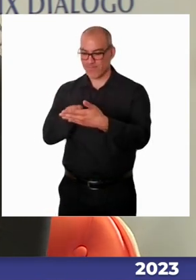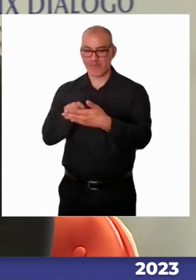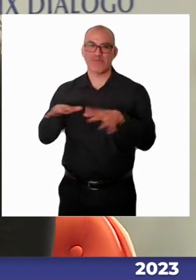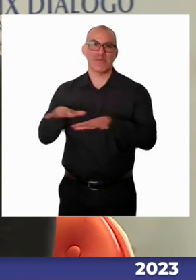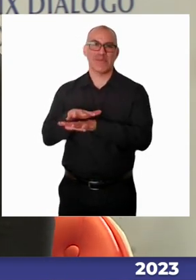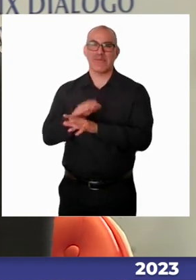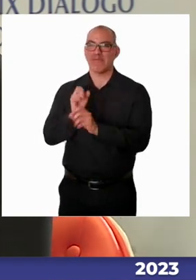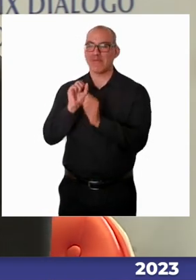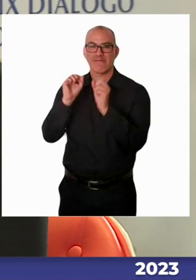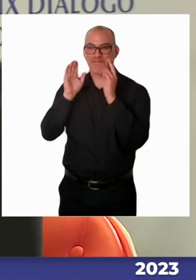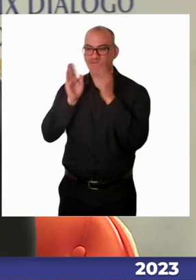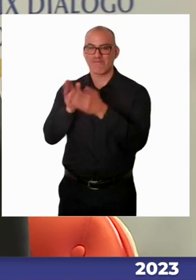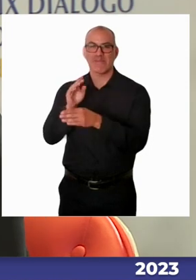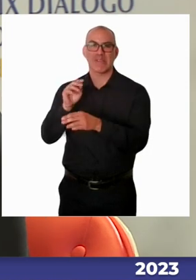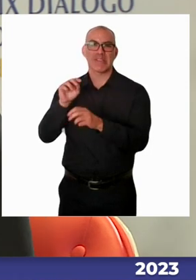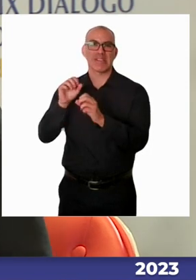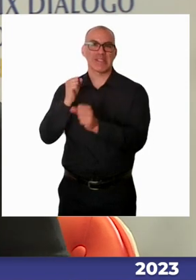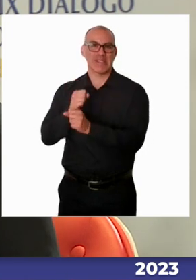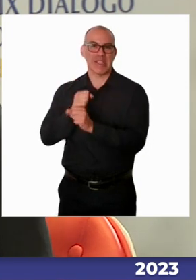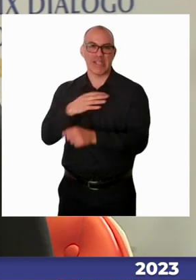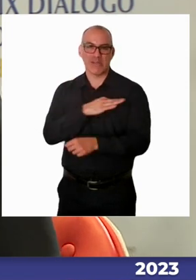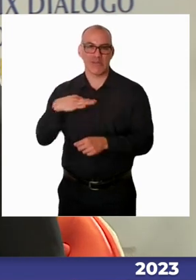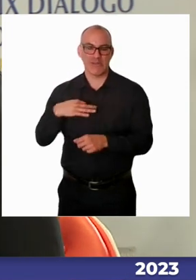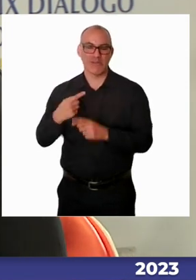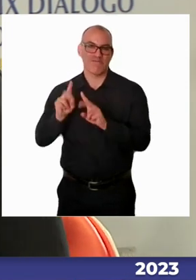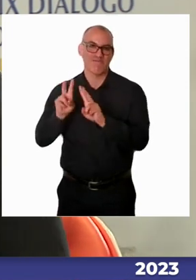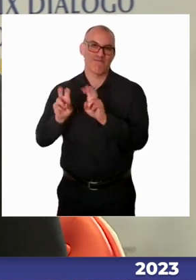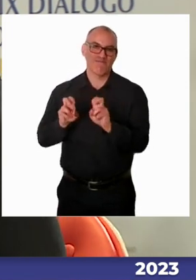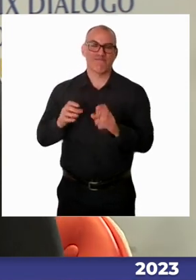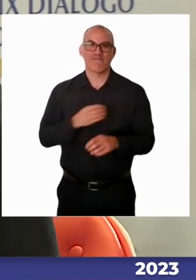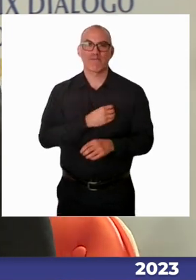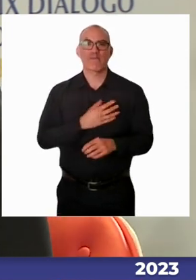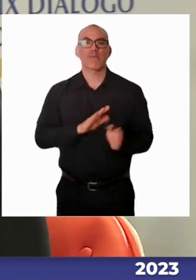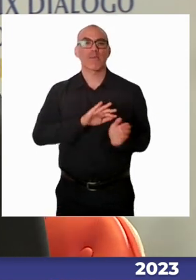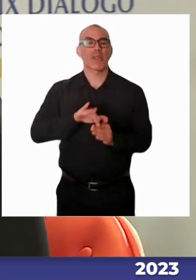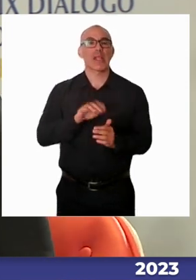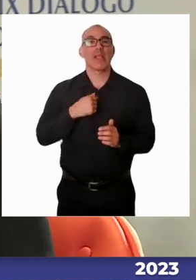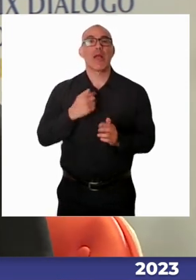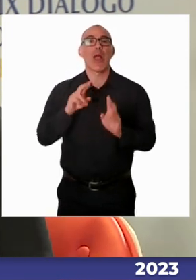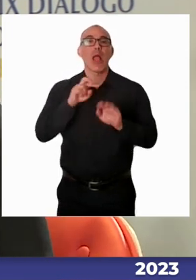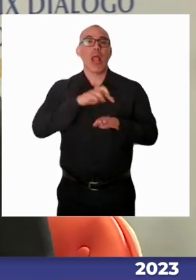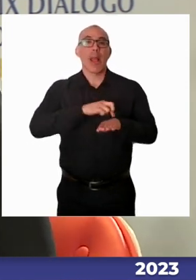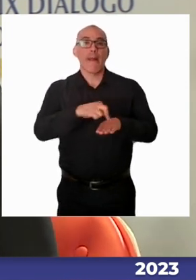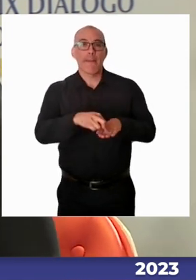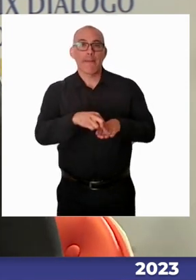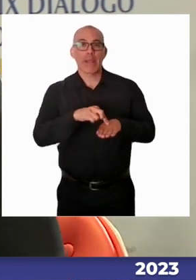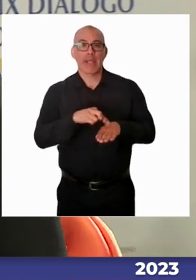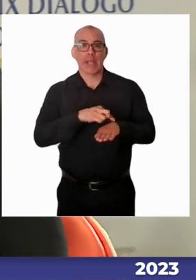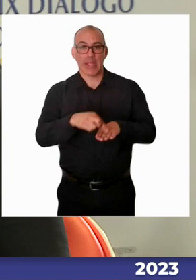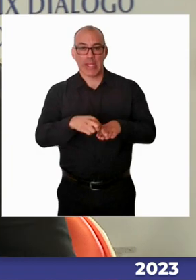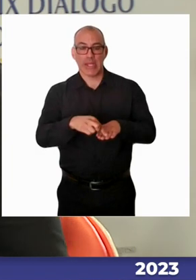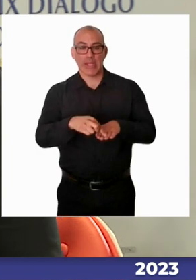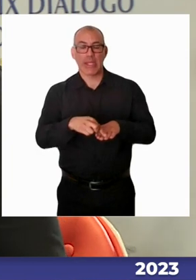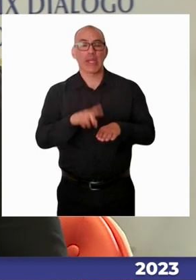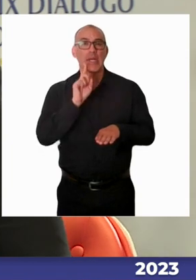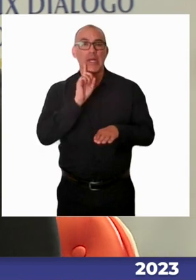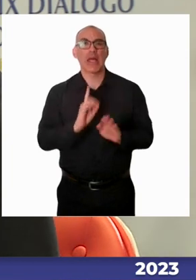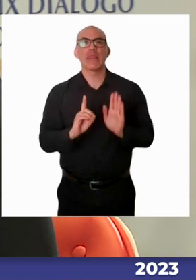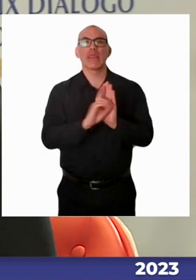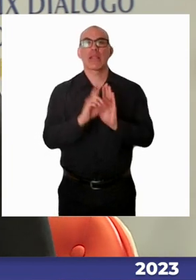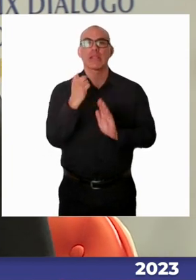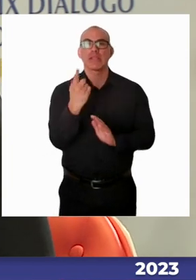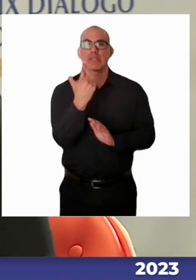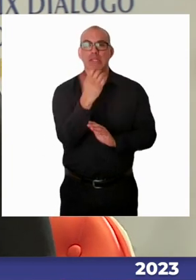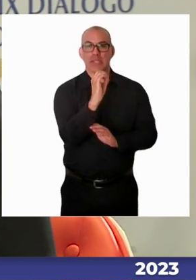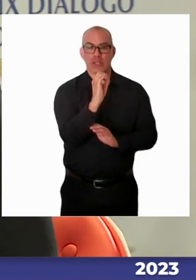niña, joven y o adulto también. En la educación de personas jóvenes y adultas también existe la posibilidad de tener un convenio